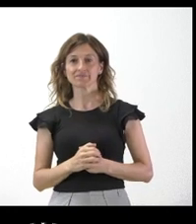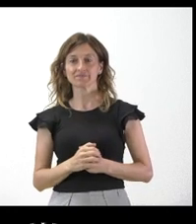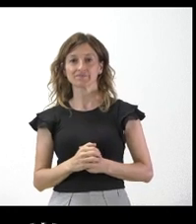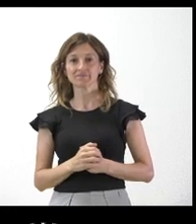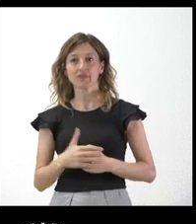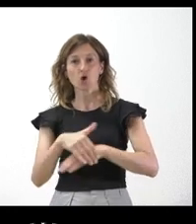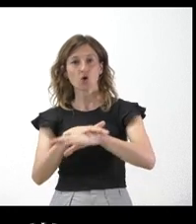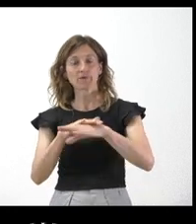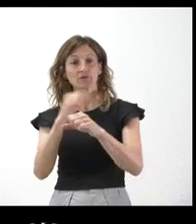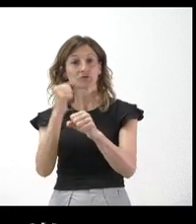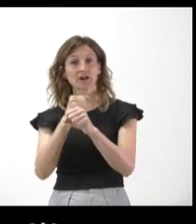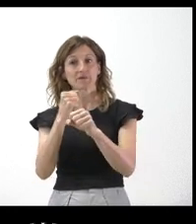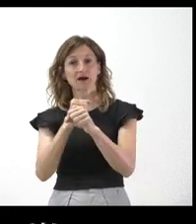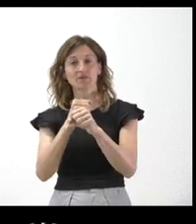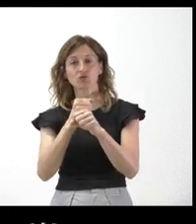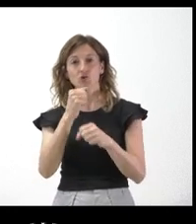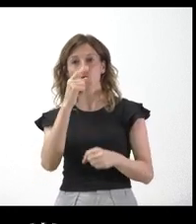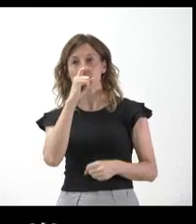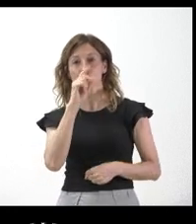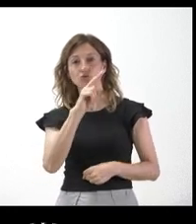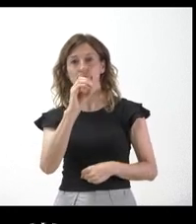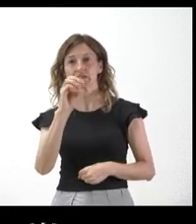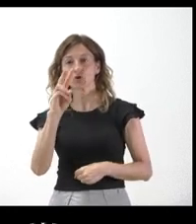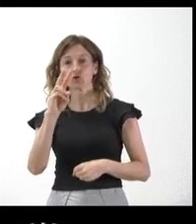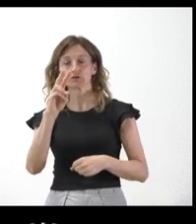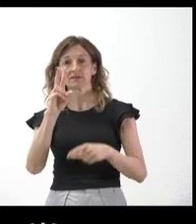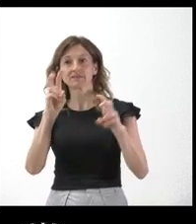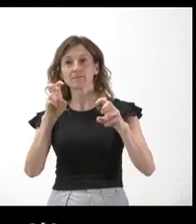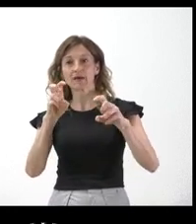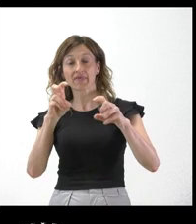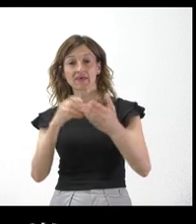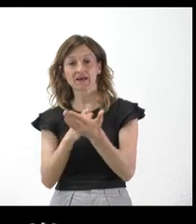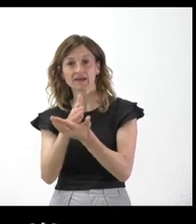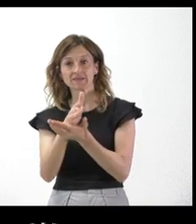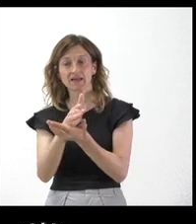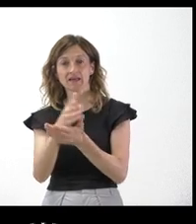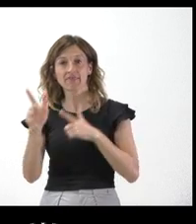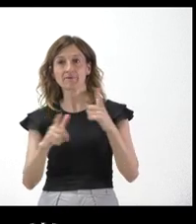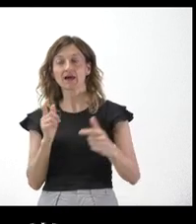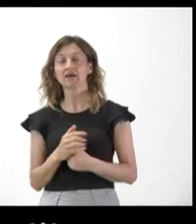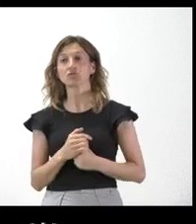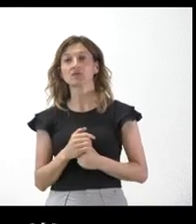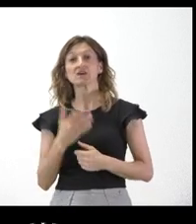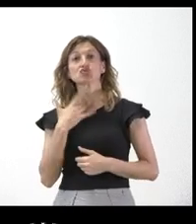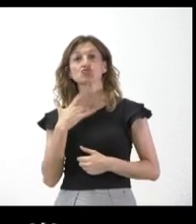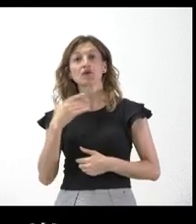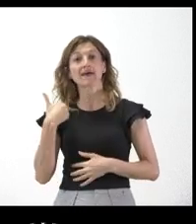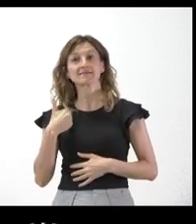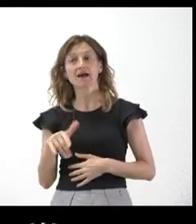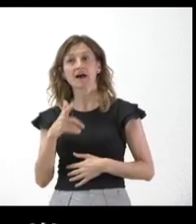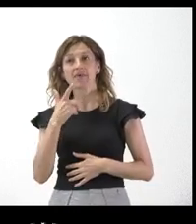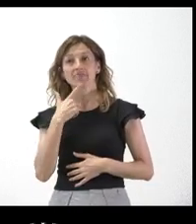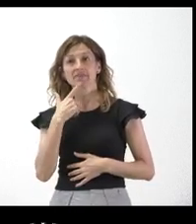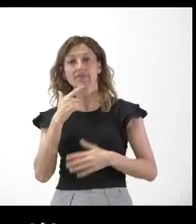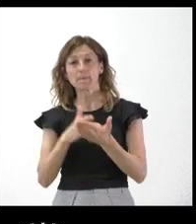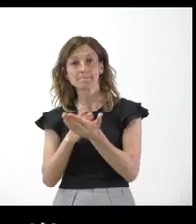gobierno está trabajando desde 2002 en un nuevo mapa de transporte de viajeros por carretera y el partido Soria ya avanzó que a consecuencia de este